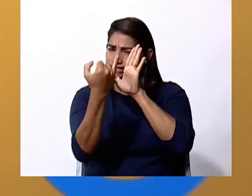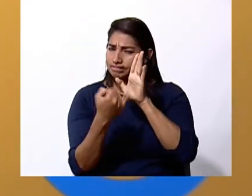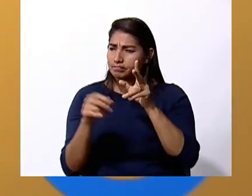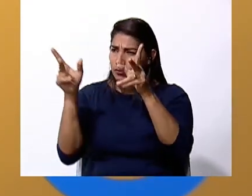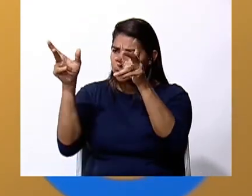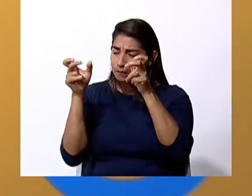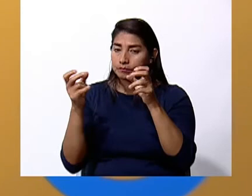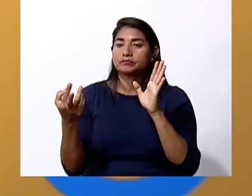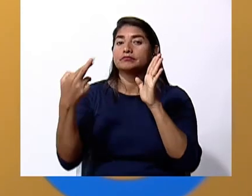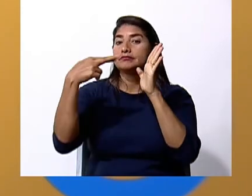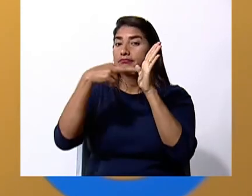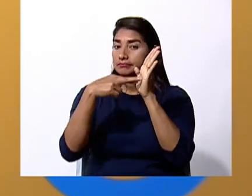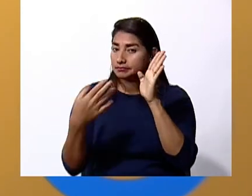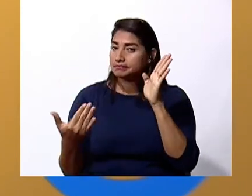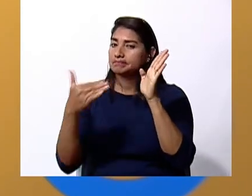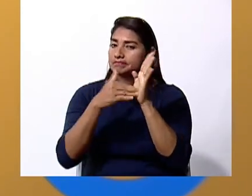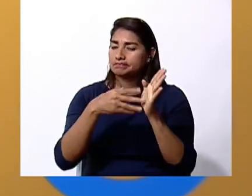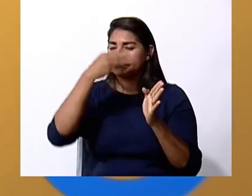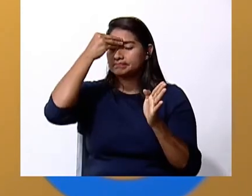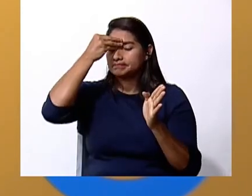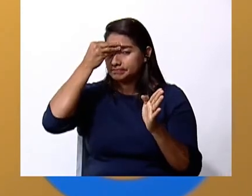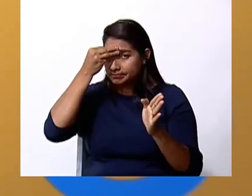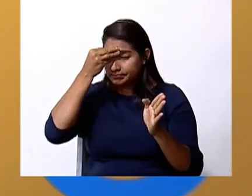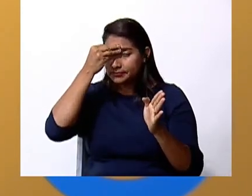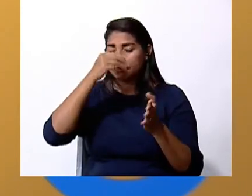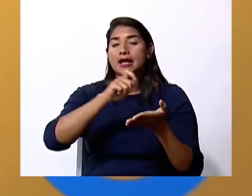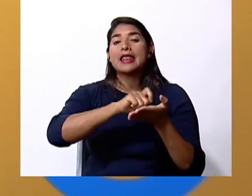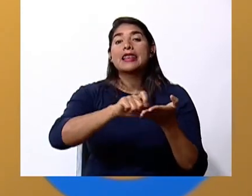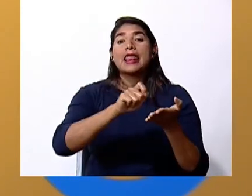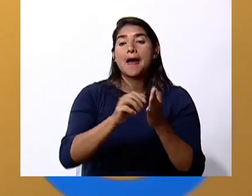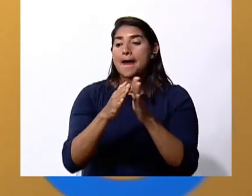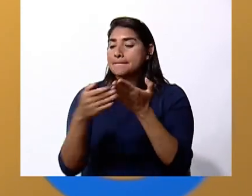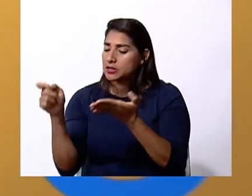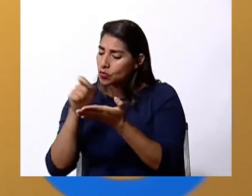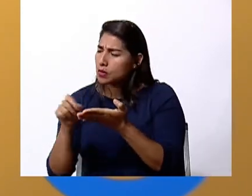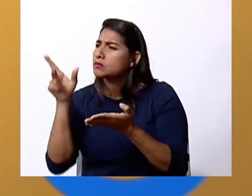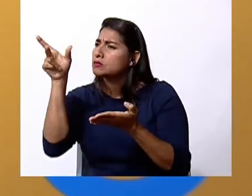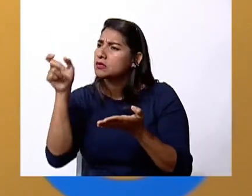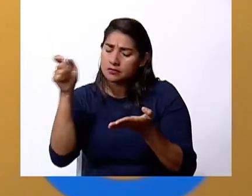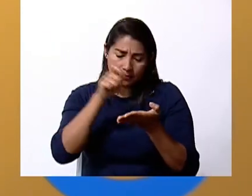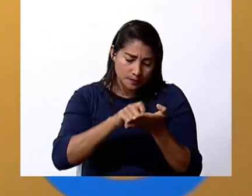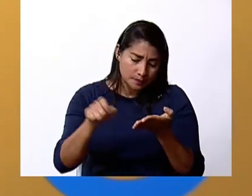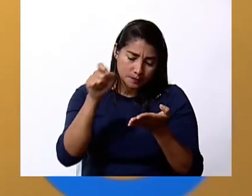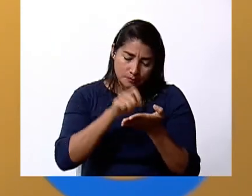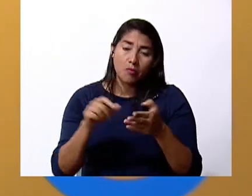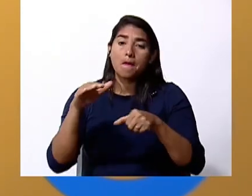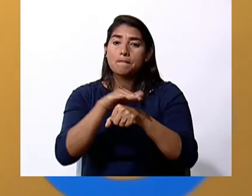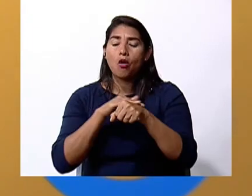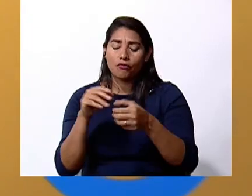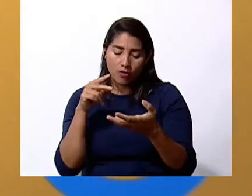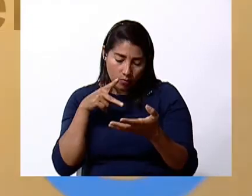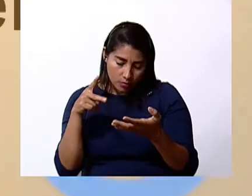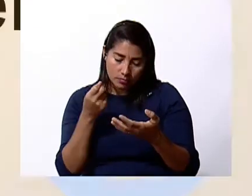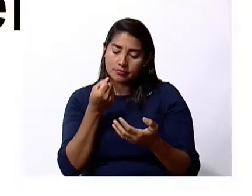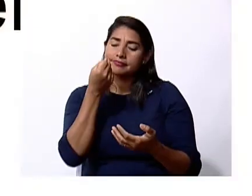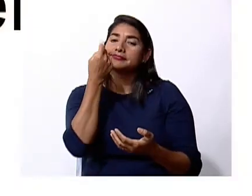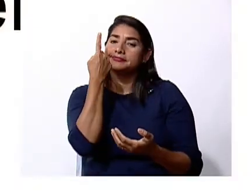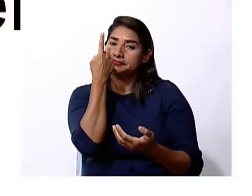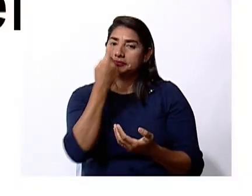repasemos lo que acabamos de ver lápiz y cuaderno para que lo anoten y les quede claro